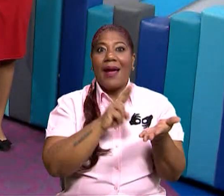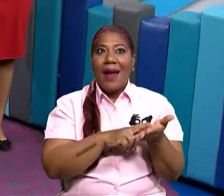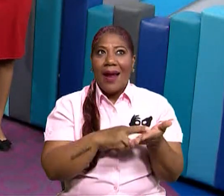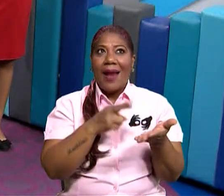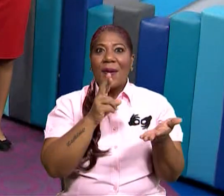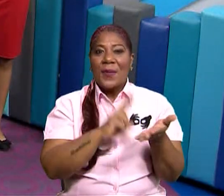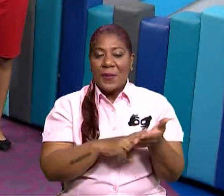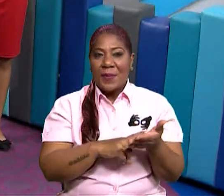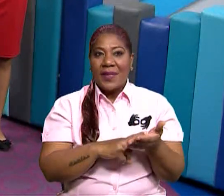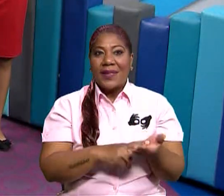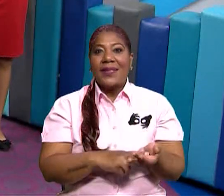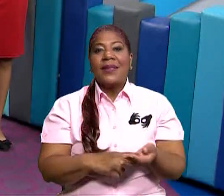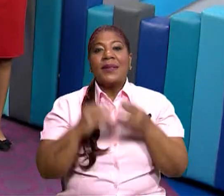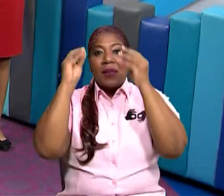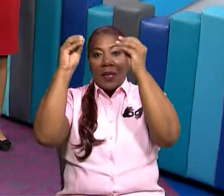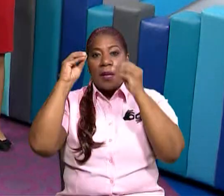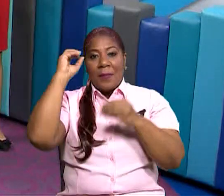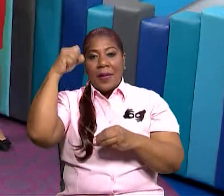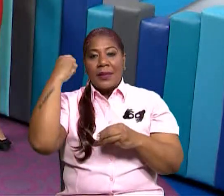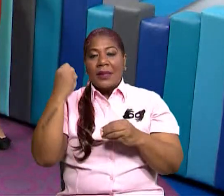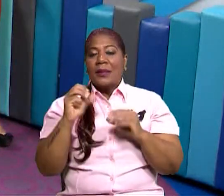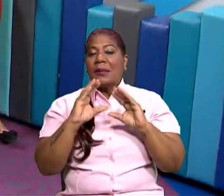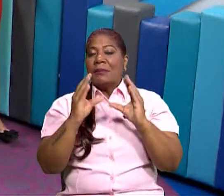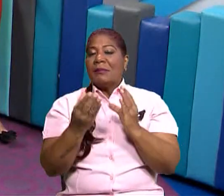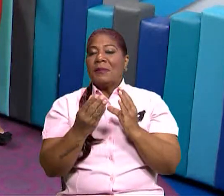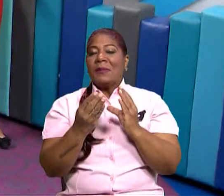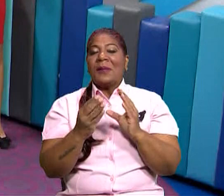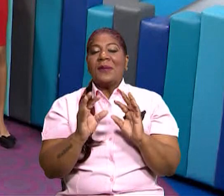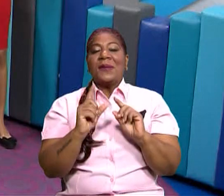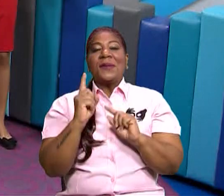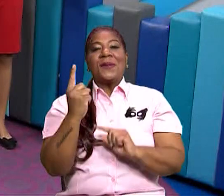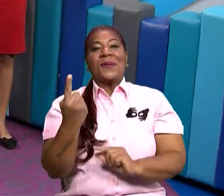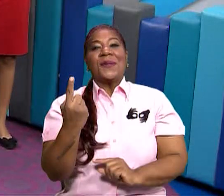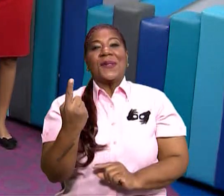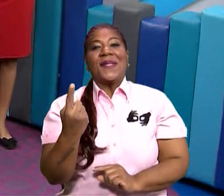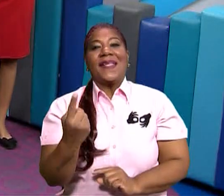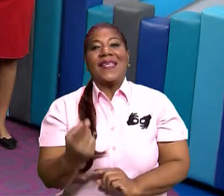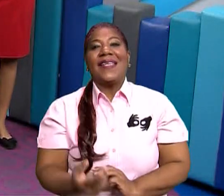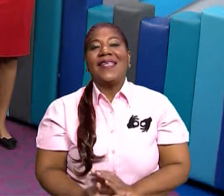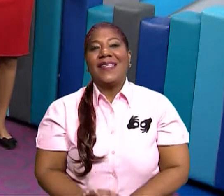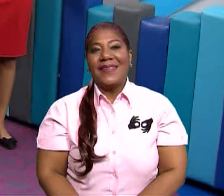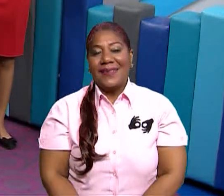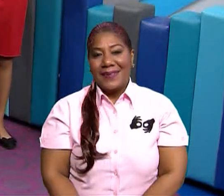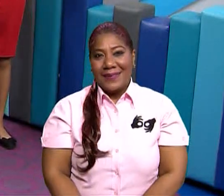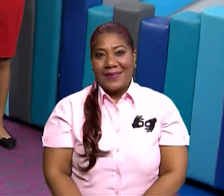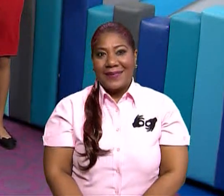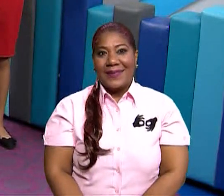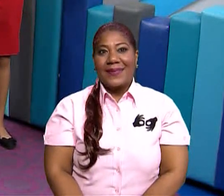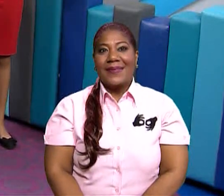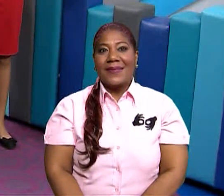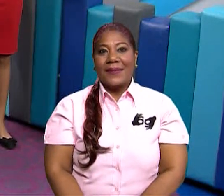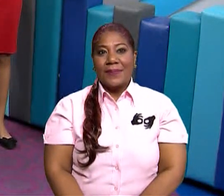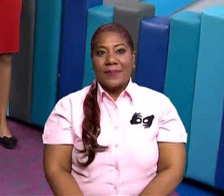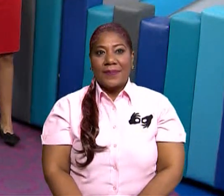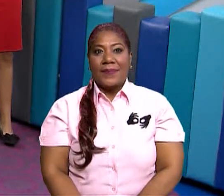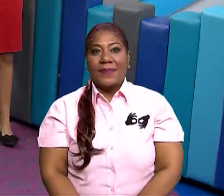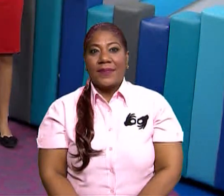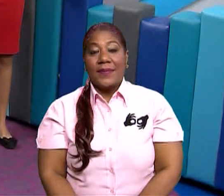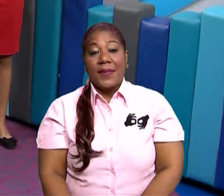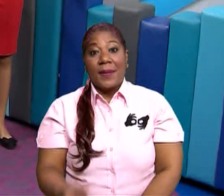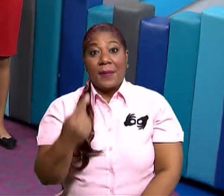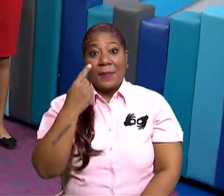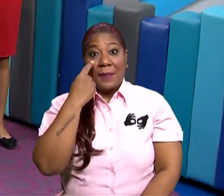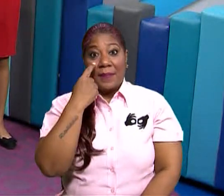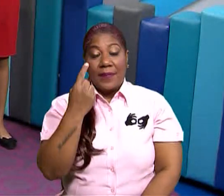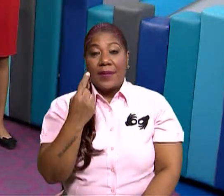estratos. y la dejo con la maestra que va a la clasecita entera. Muy bien. Seguimos. Muy bien. Entonces, ahora viene una parte muy